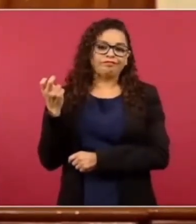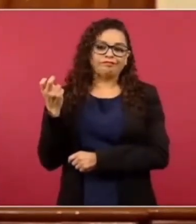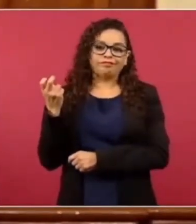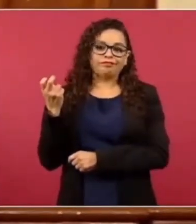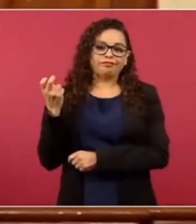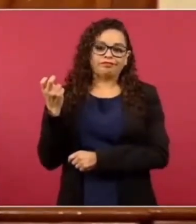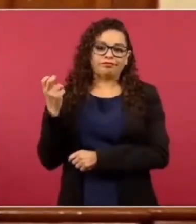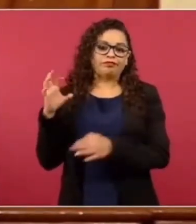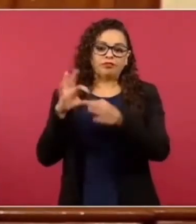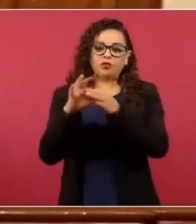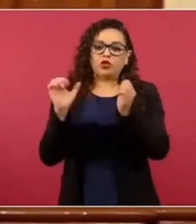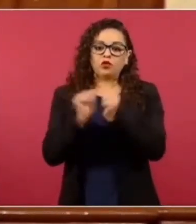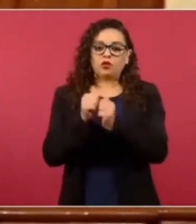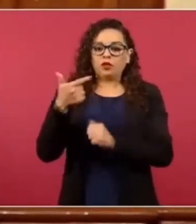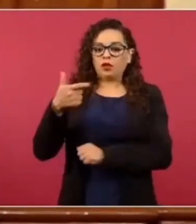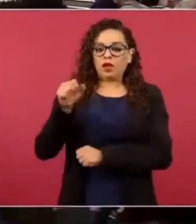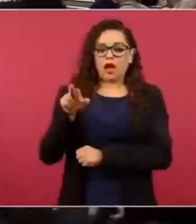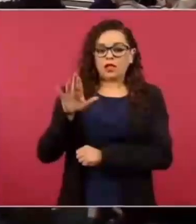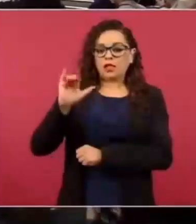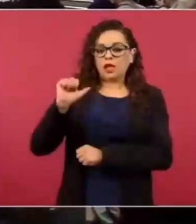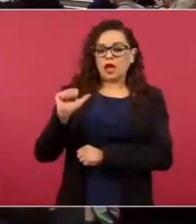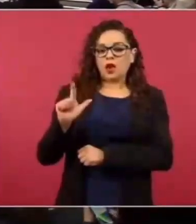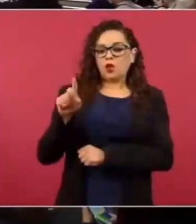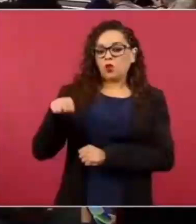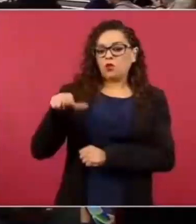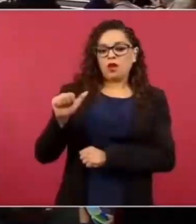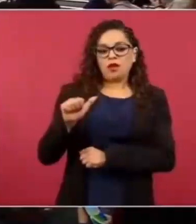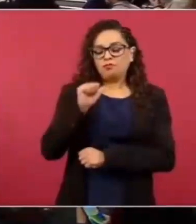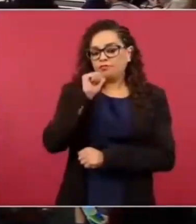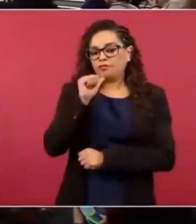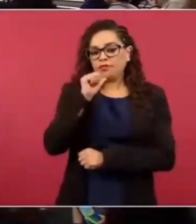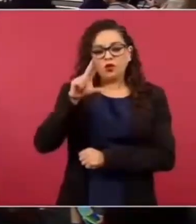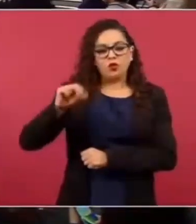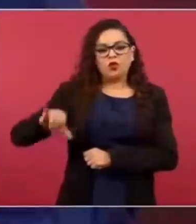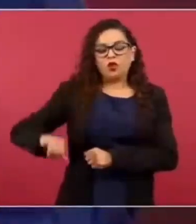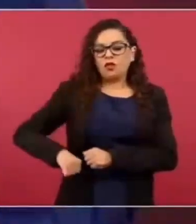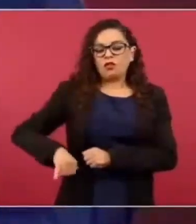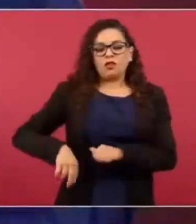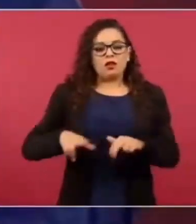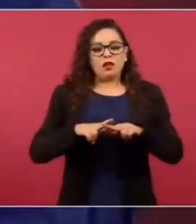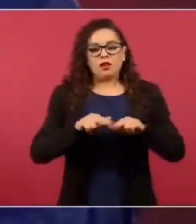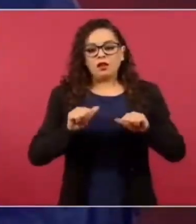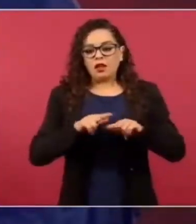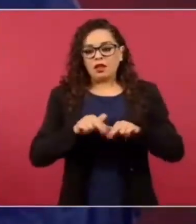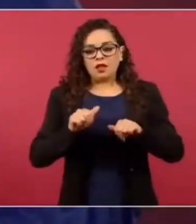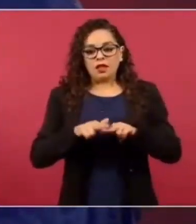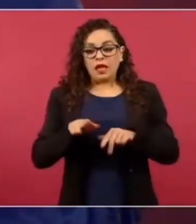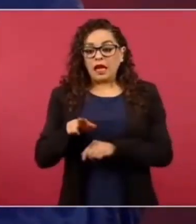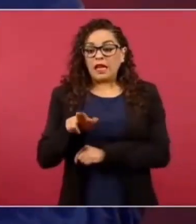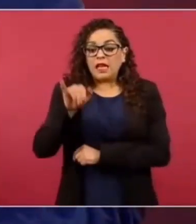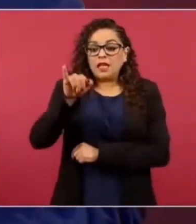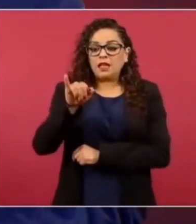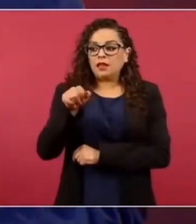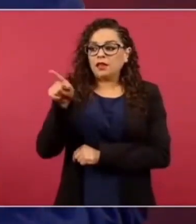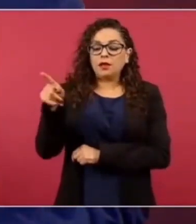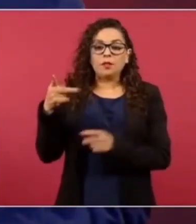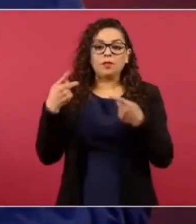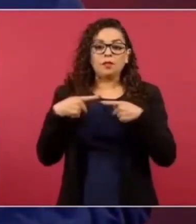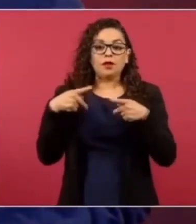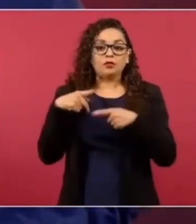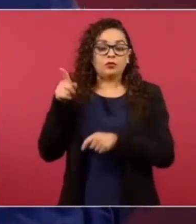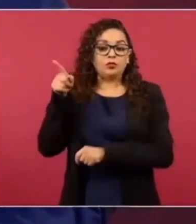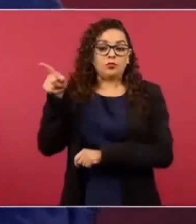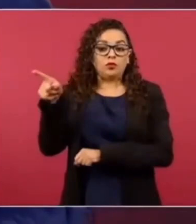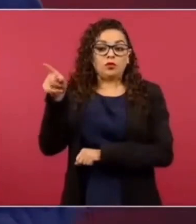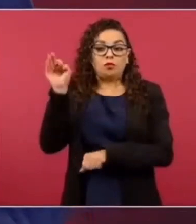García Luna, ni con los que defendían a